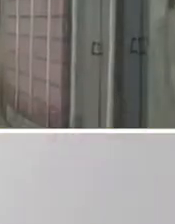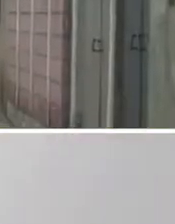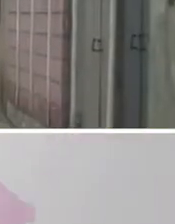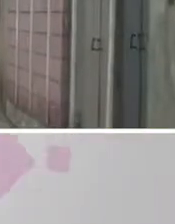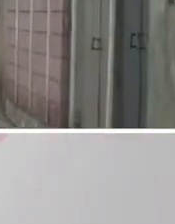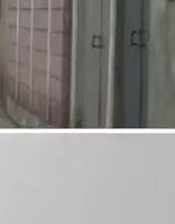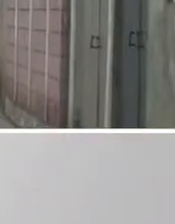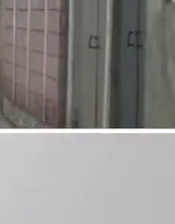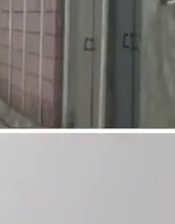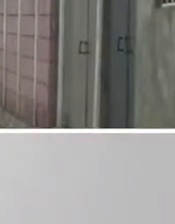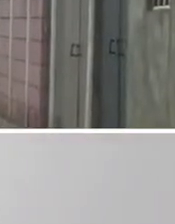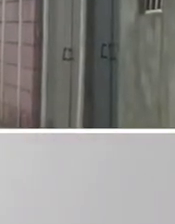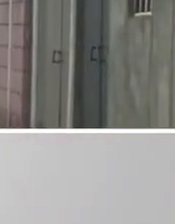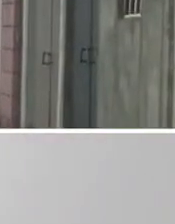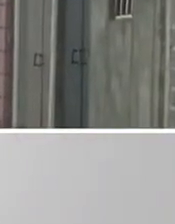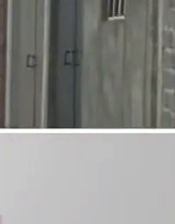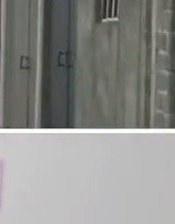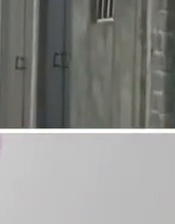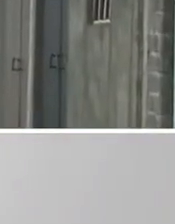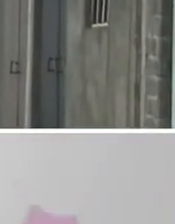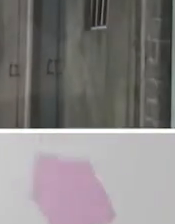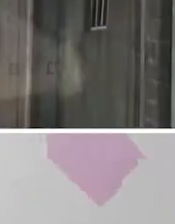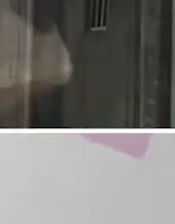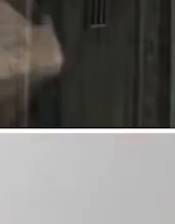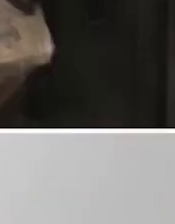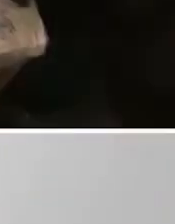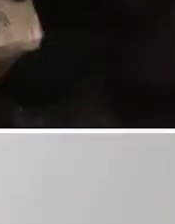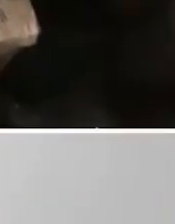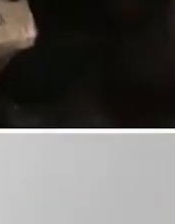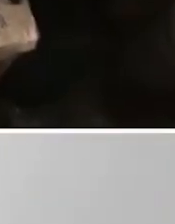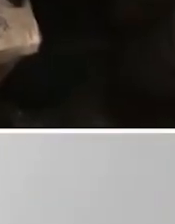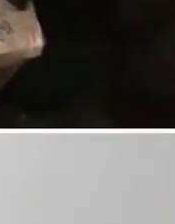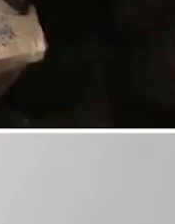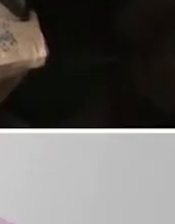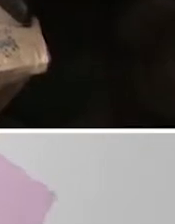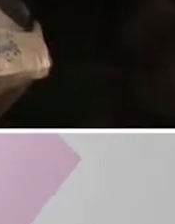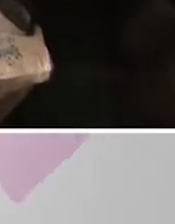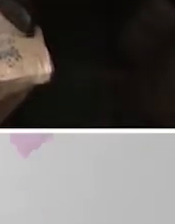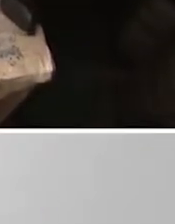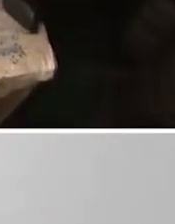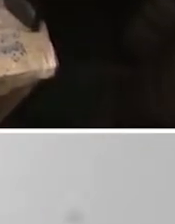Raíces de Michoacán con los mejores anfitriones, nuestra gente.